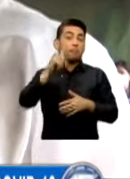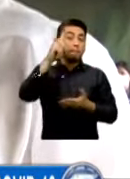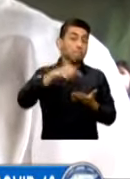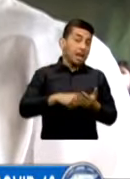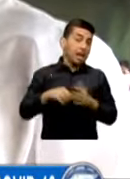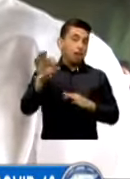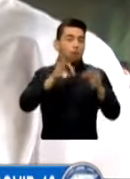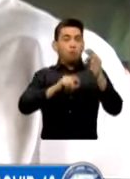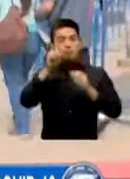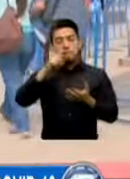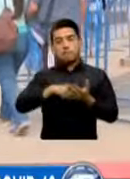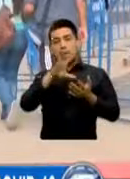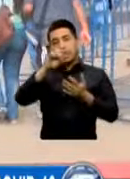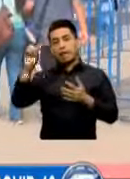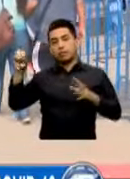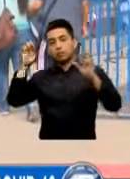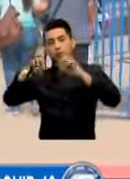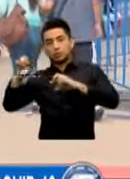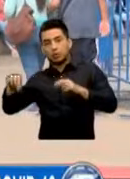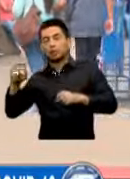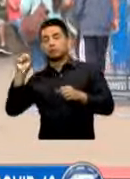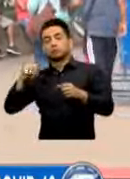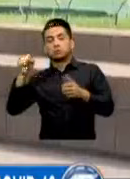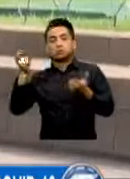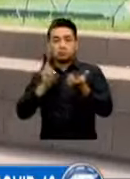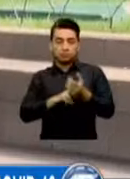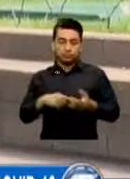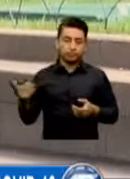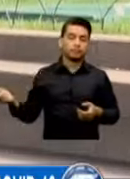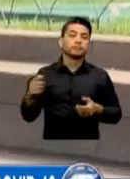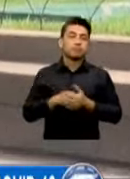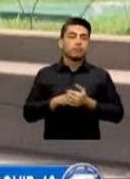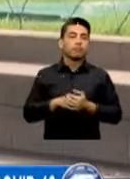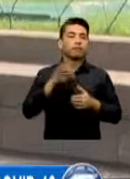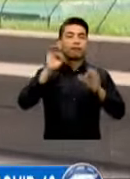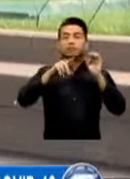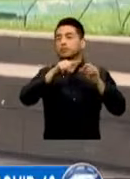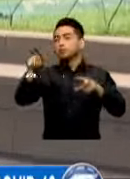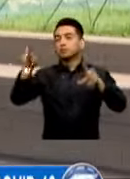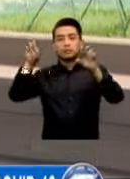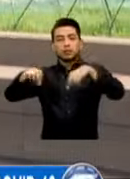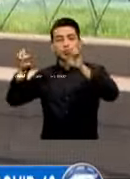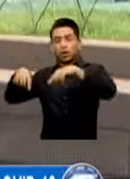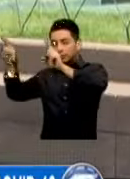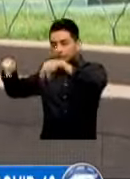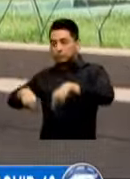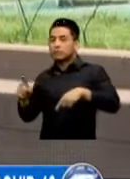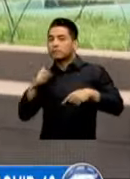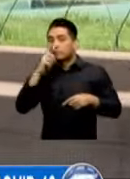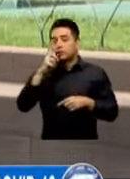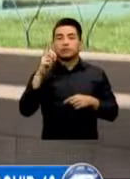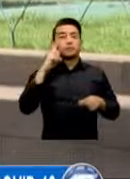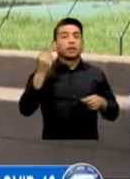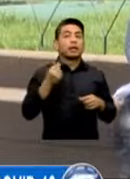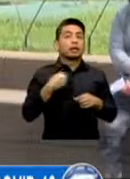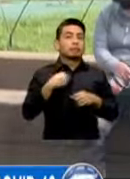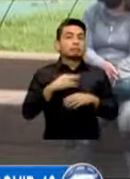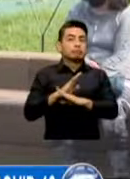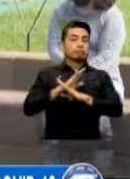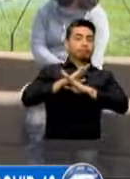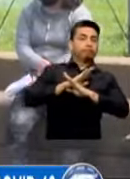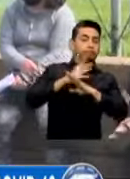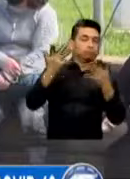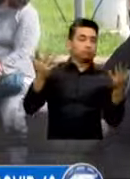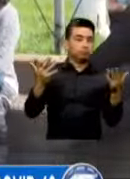positivos Algunas personas que acudieron a realizar el hisopado Señalaron que lo hacen de forma preventiva Y en su mayoría